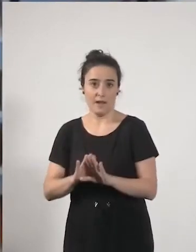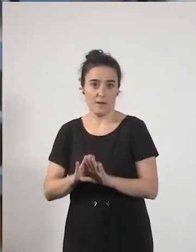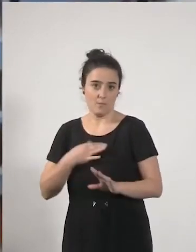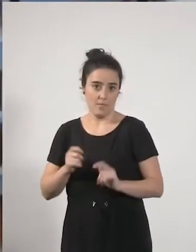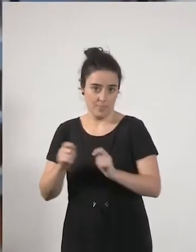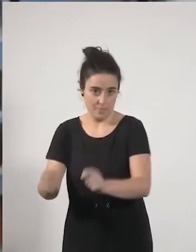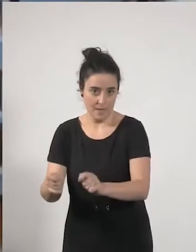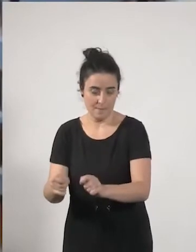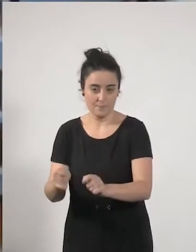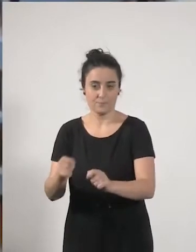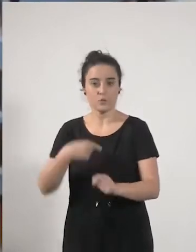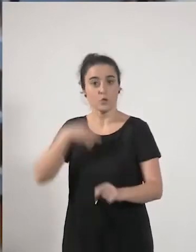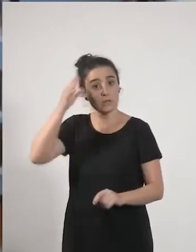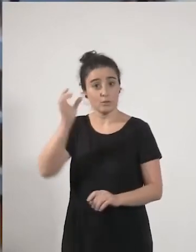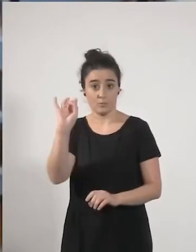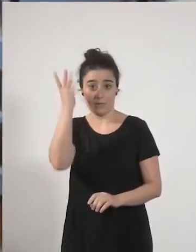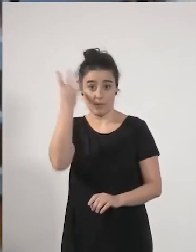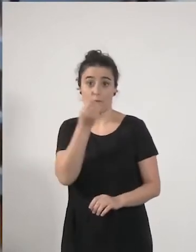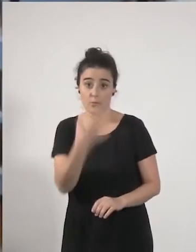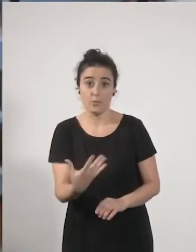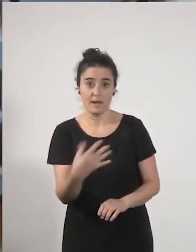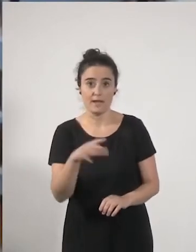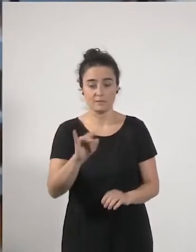que va en la buena dirección